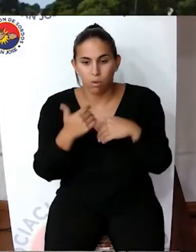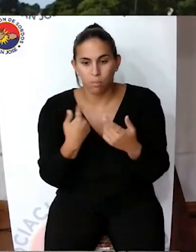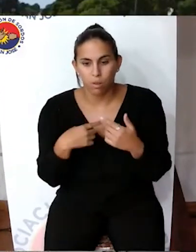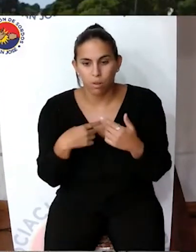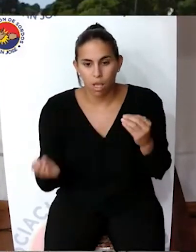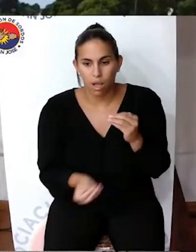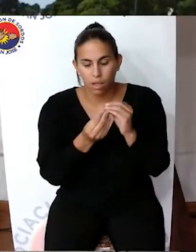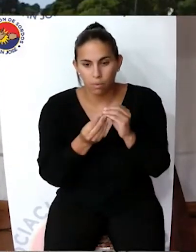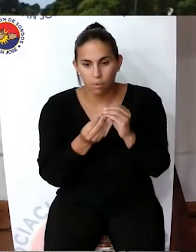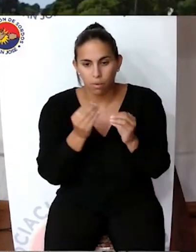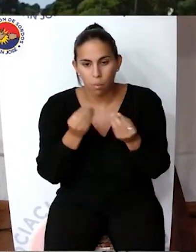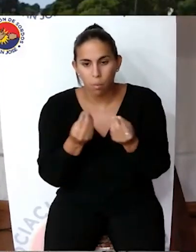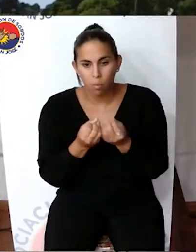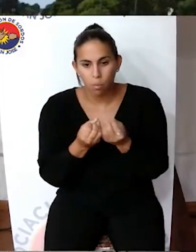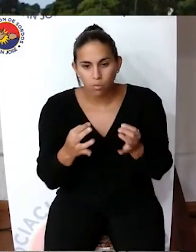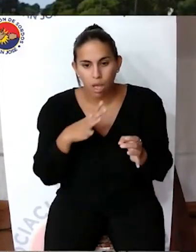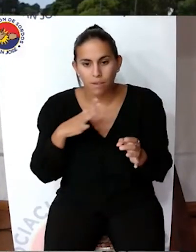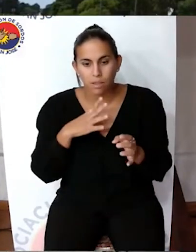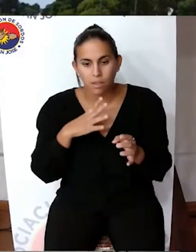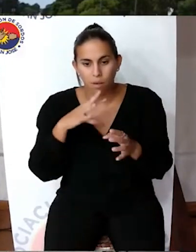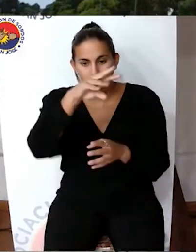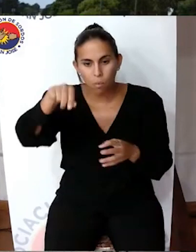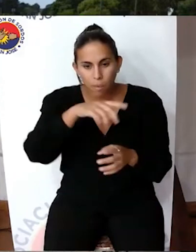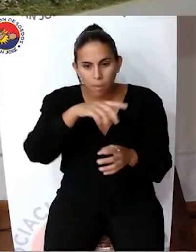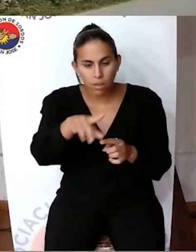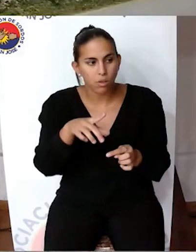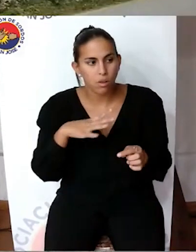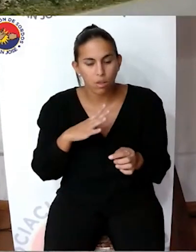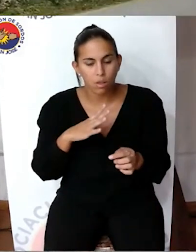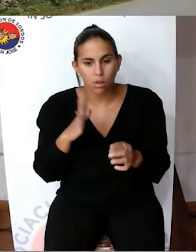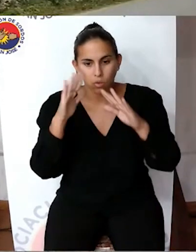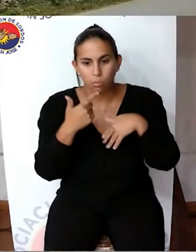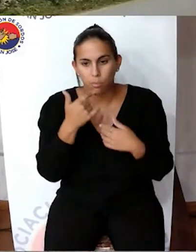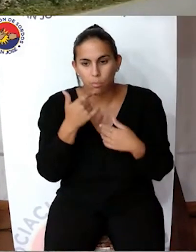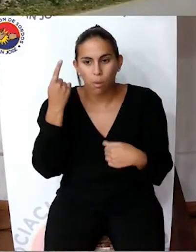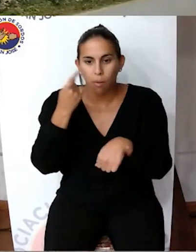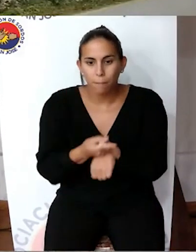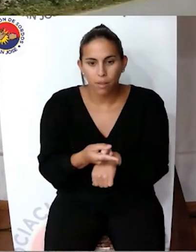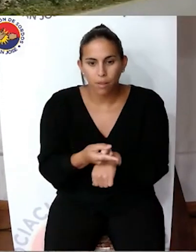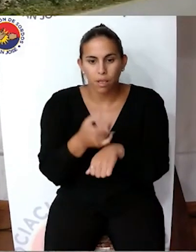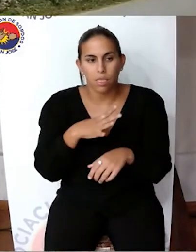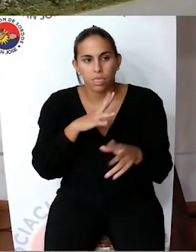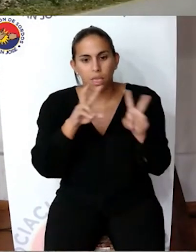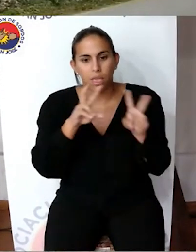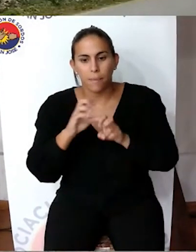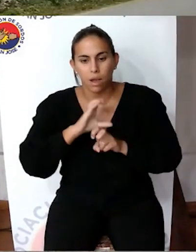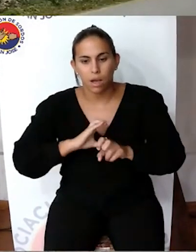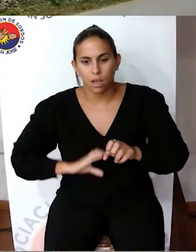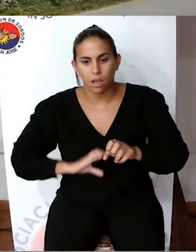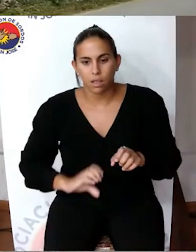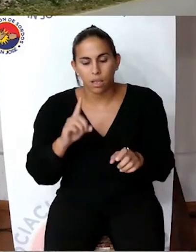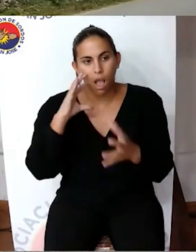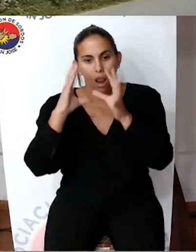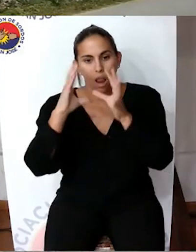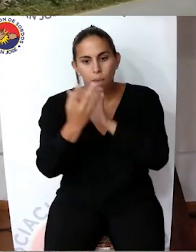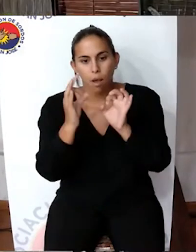agregamos que muchas veces se procede a la fumigación sin tener en cuenta lo exigido en cuanto a características del clima,